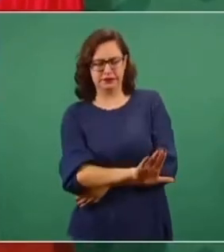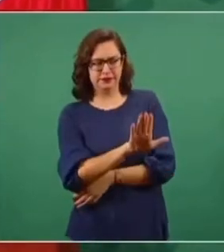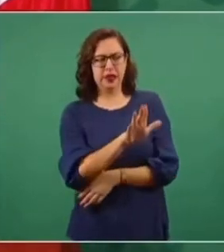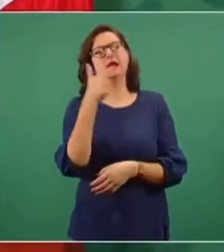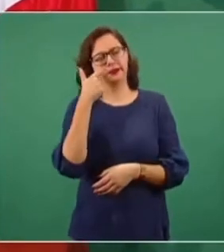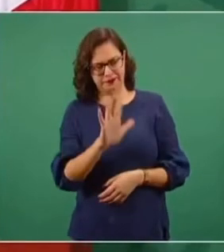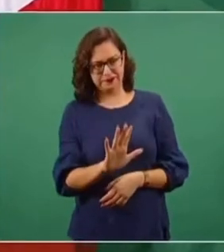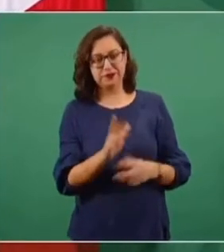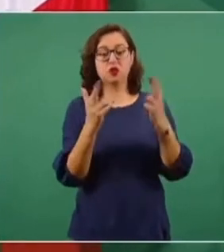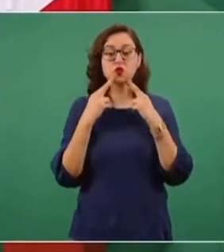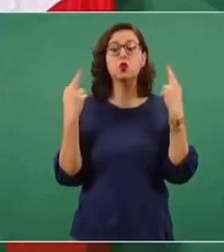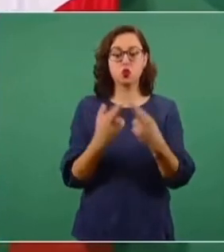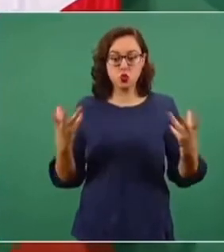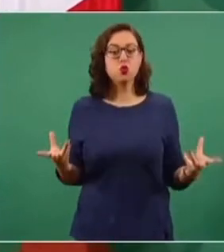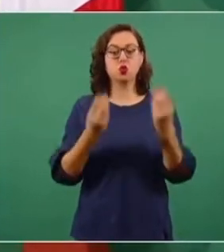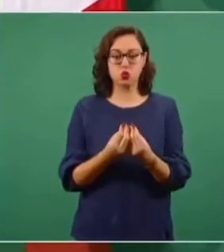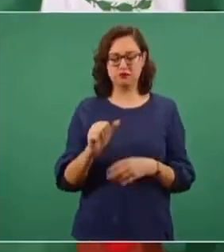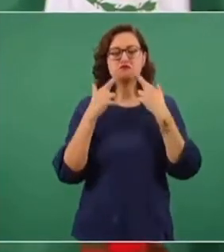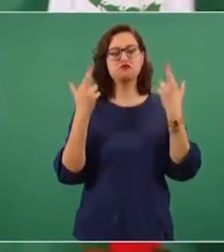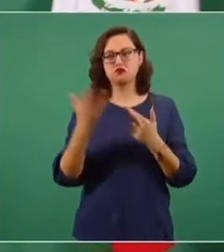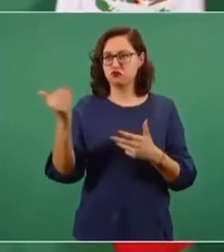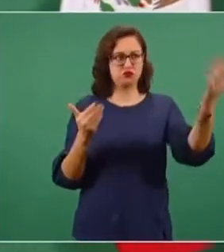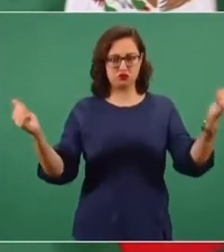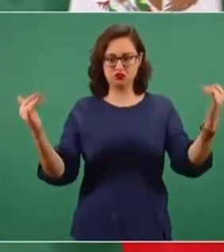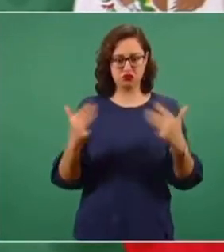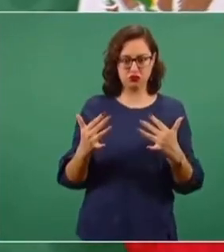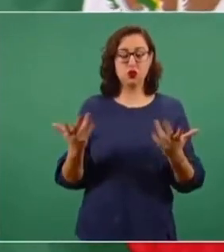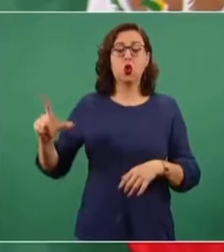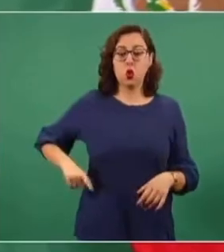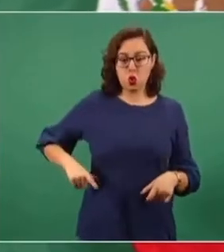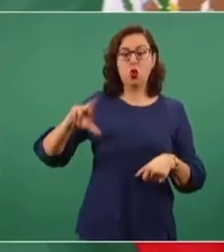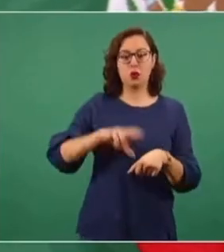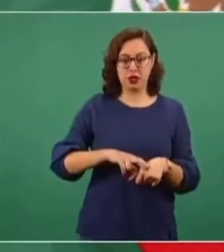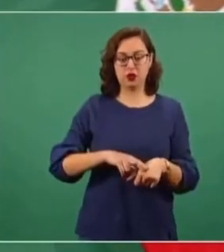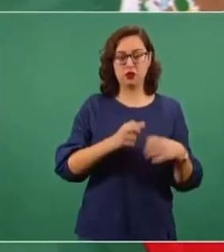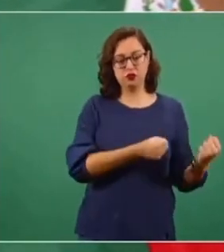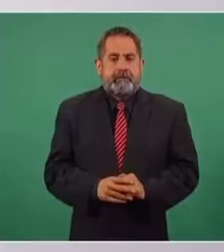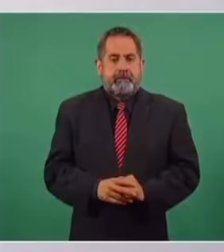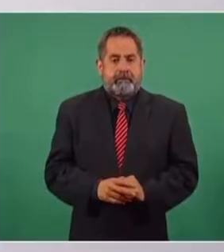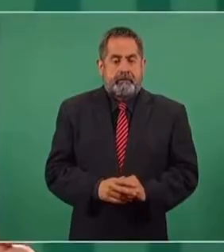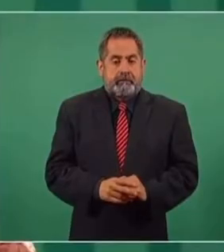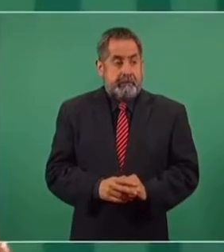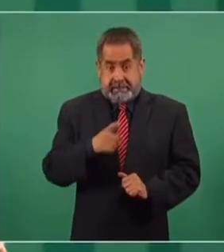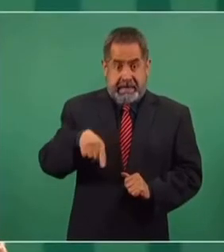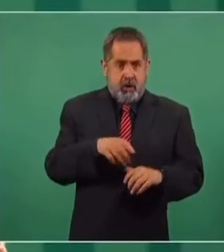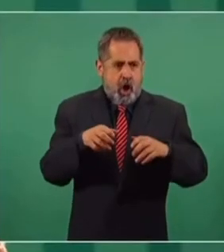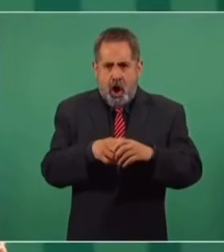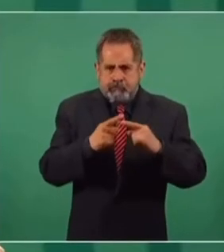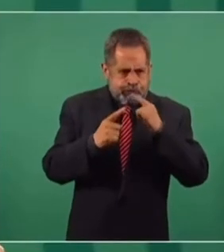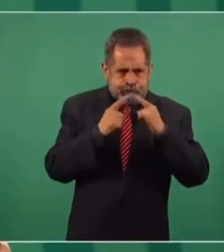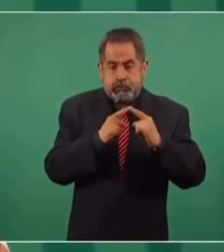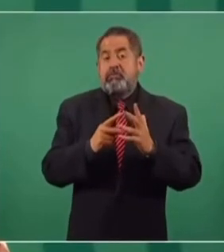en un cuartel militar. Y llegó el gobernador, estaba el comandante de la zona. Se habló, se